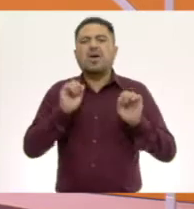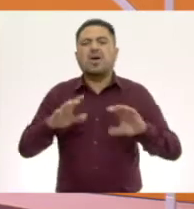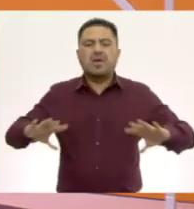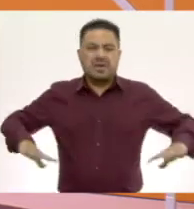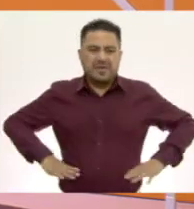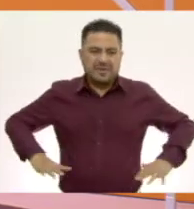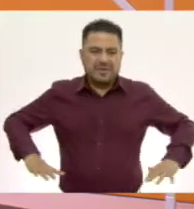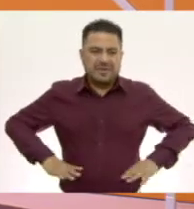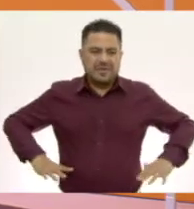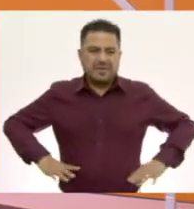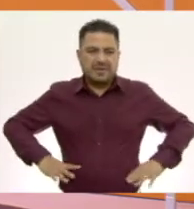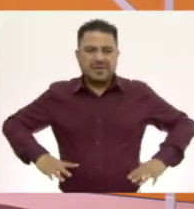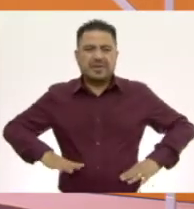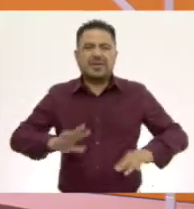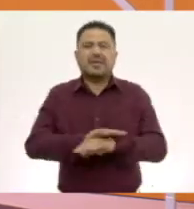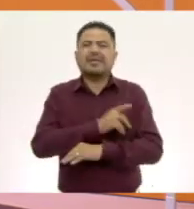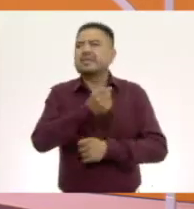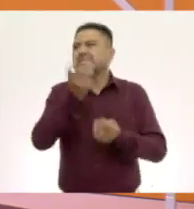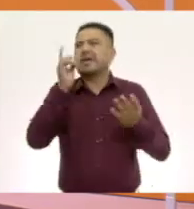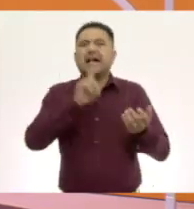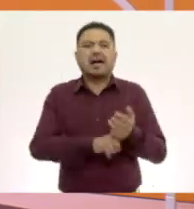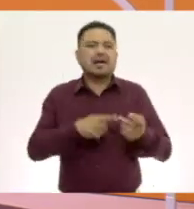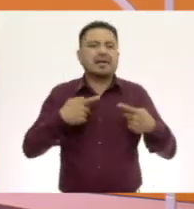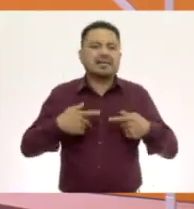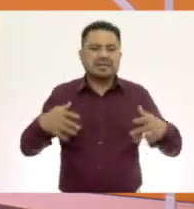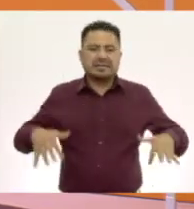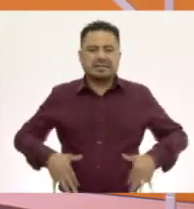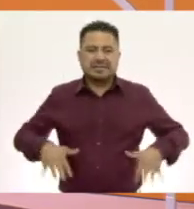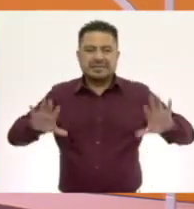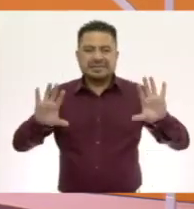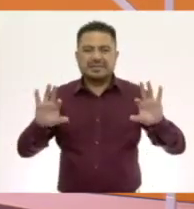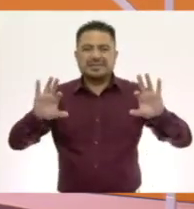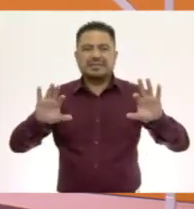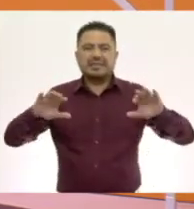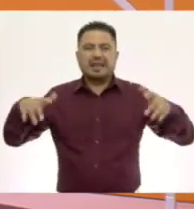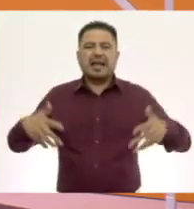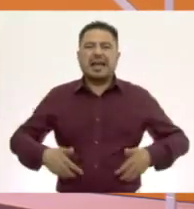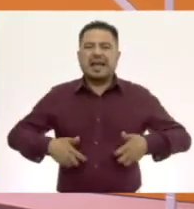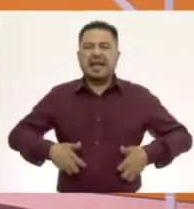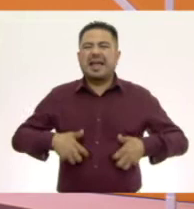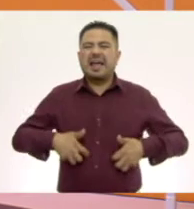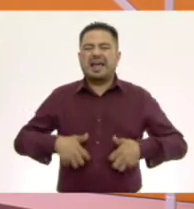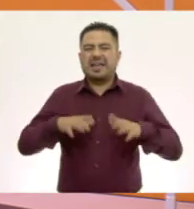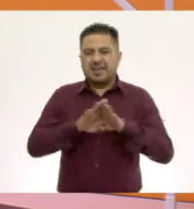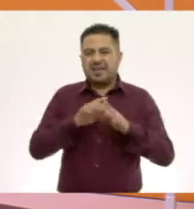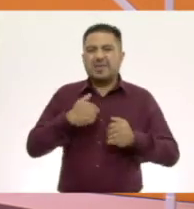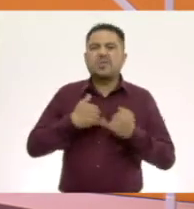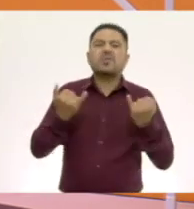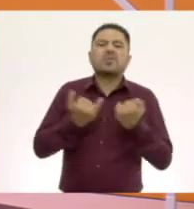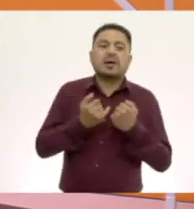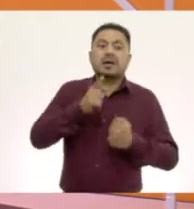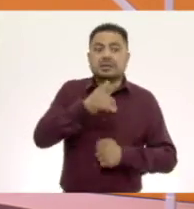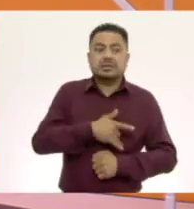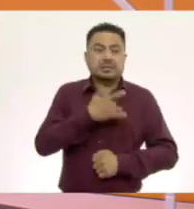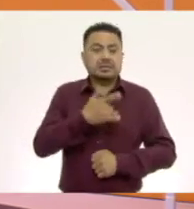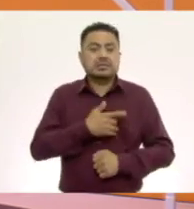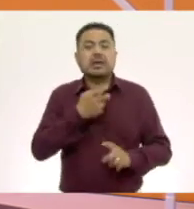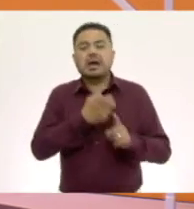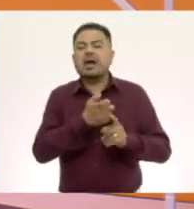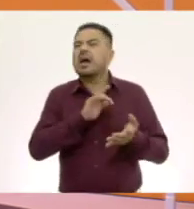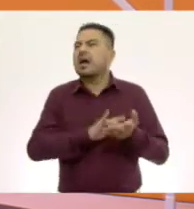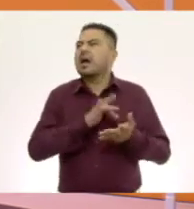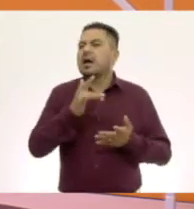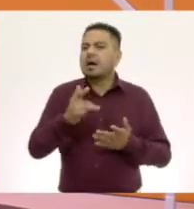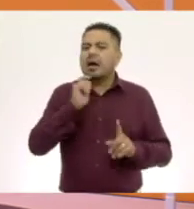cintura porque mucha gente tiene cosquillas en las lonjas, ¿no? Esas cosquillas que sientes las sientes gracias